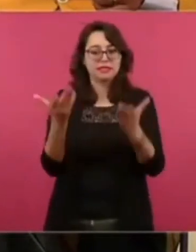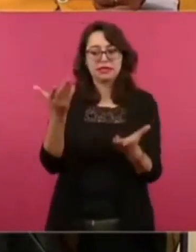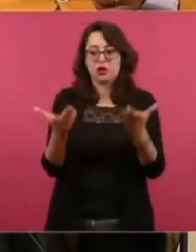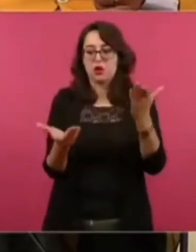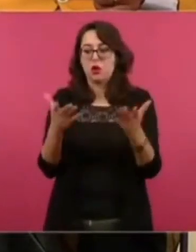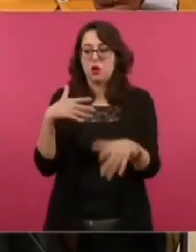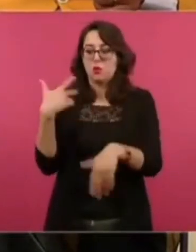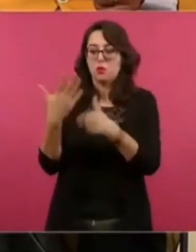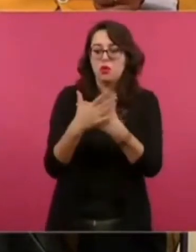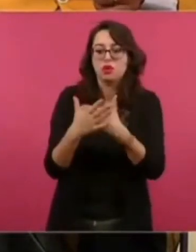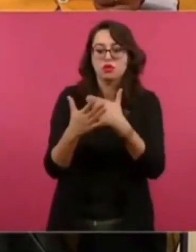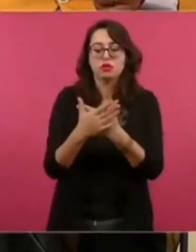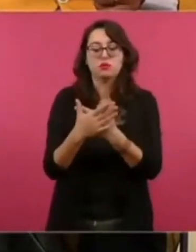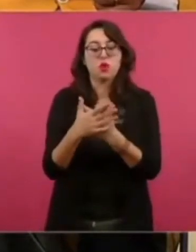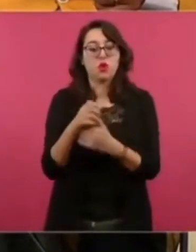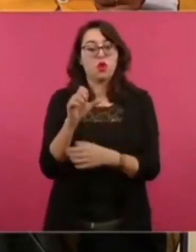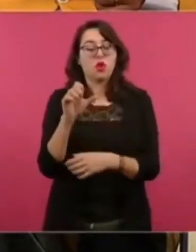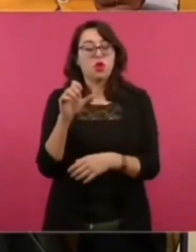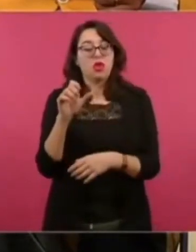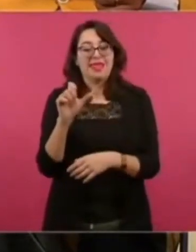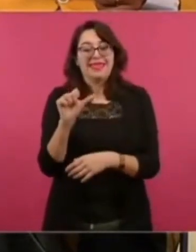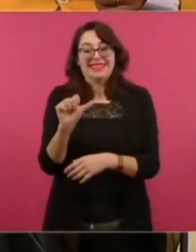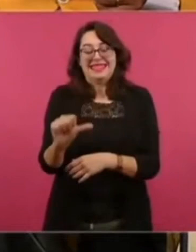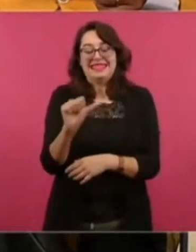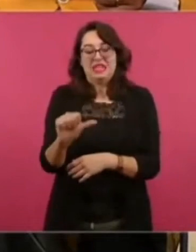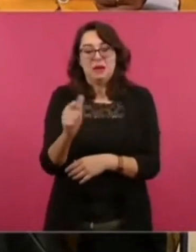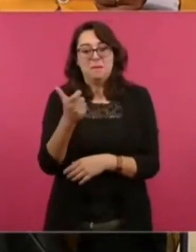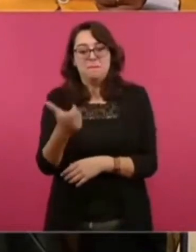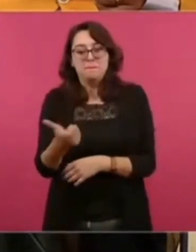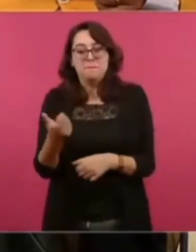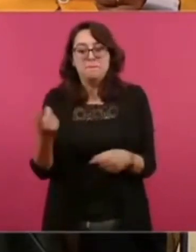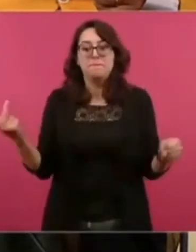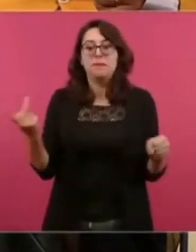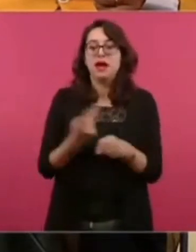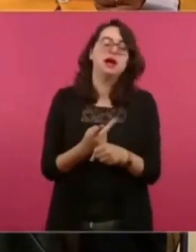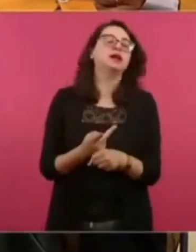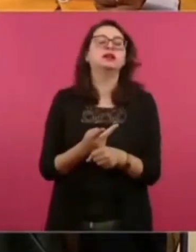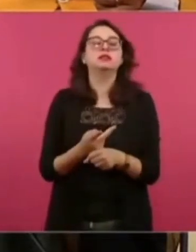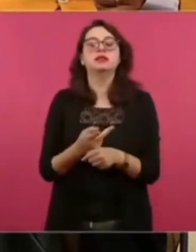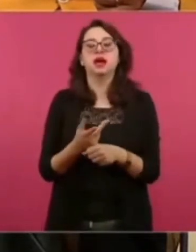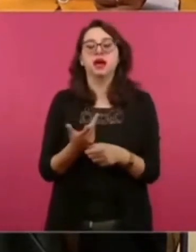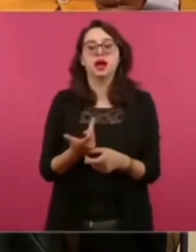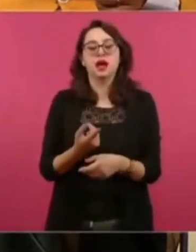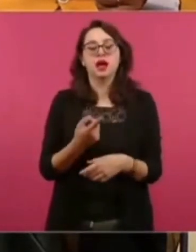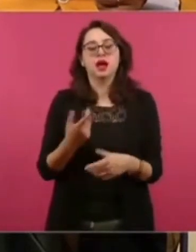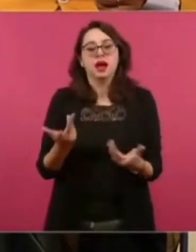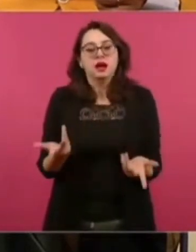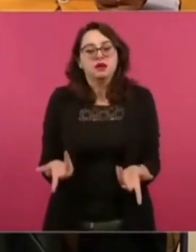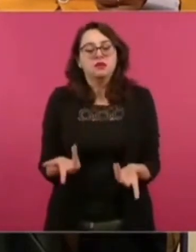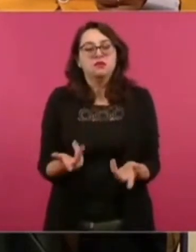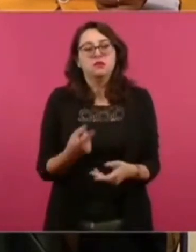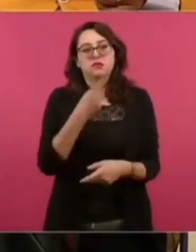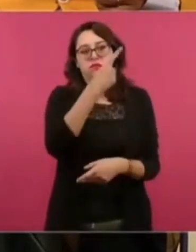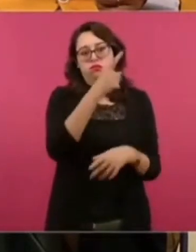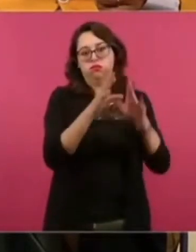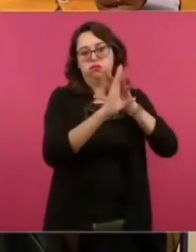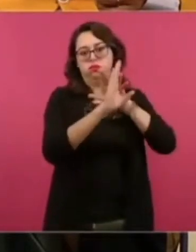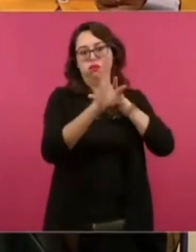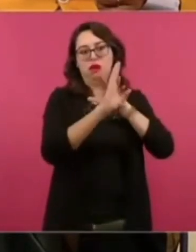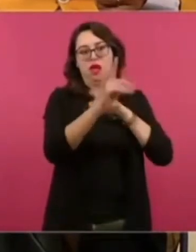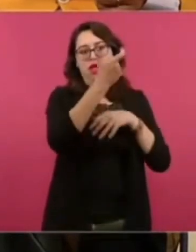a partir de agosto, el poder adquisitivo en general de las remesas se habla de una caída del